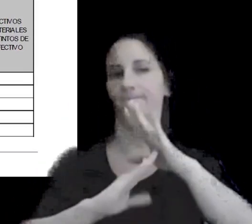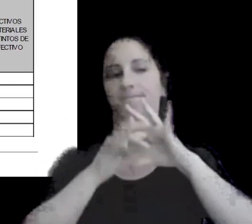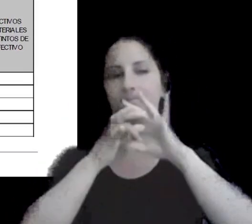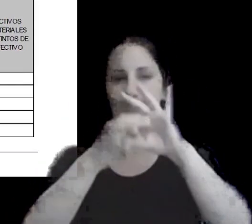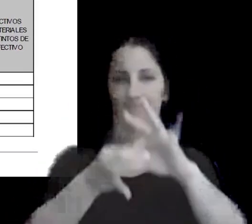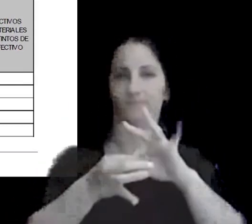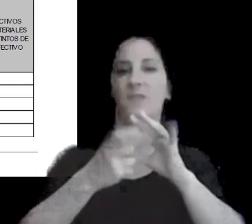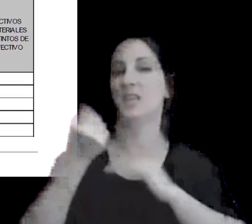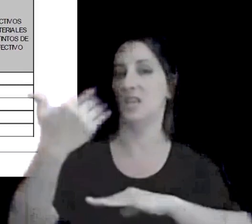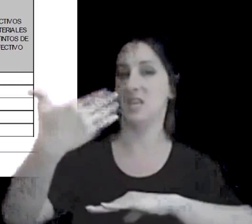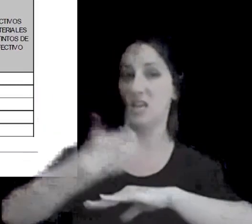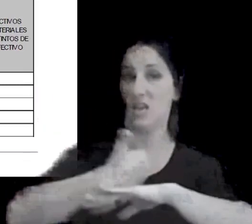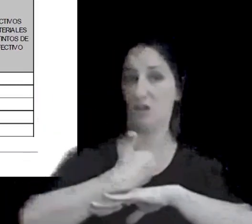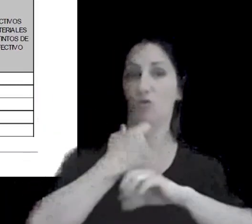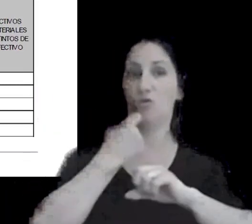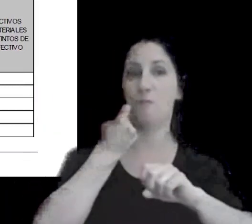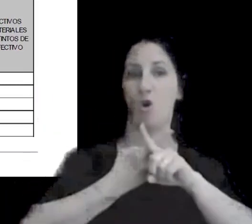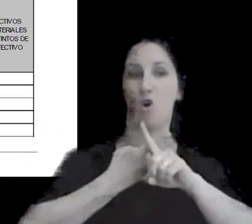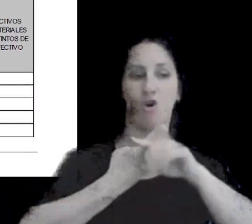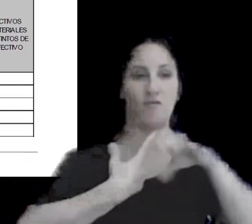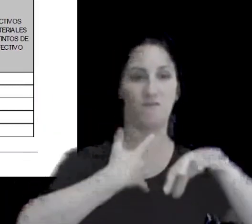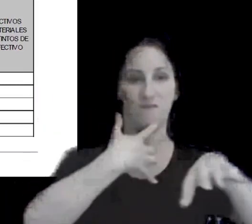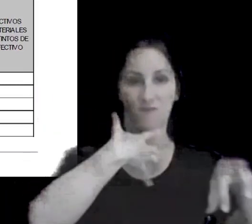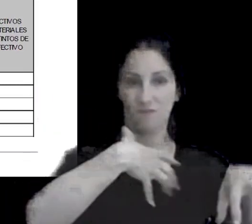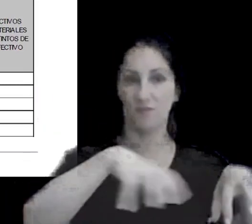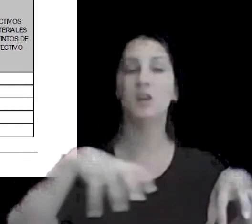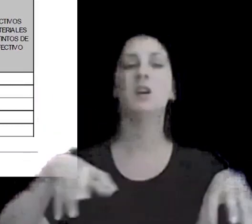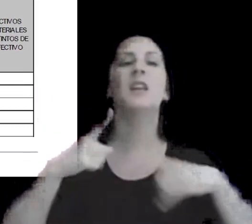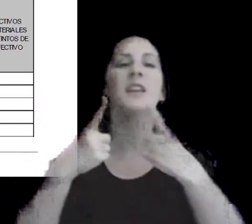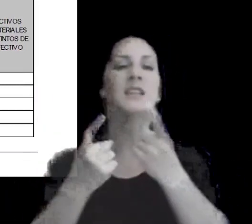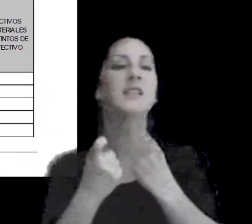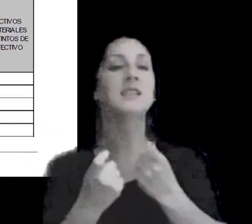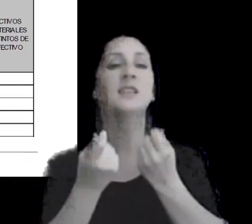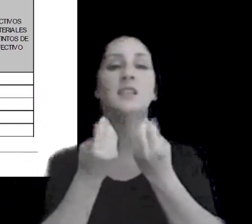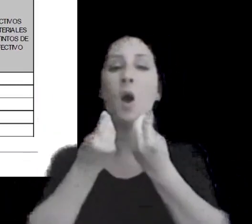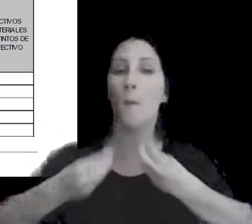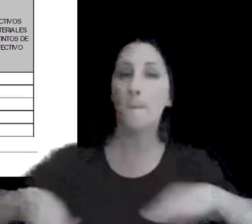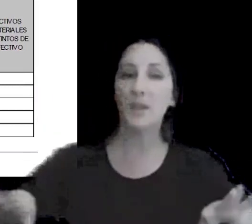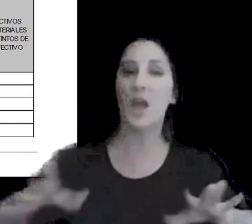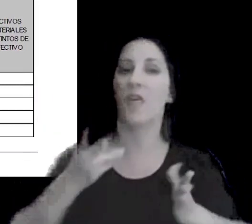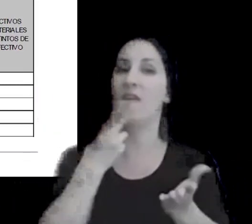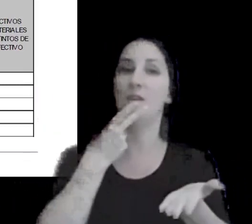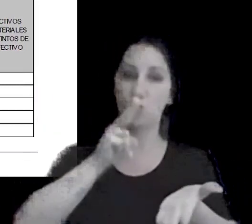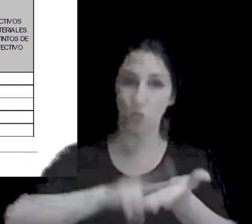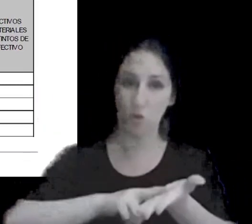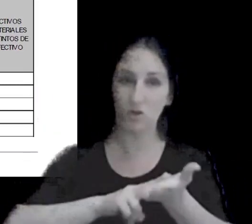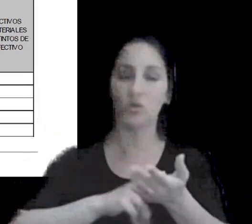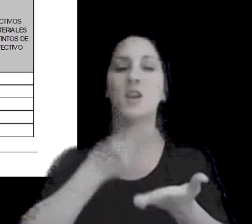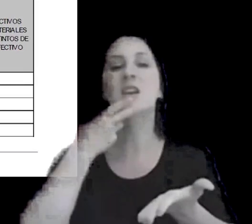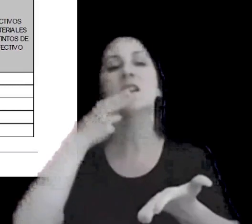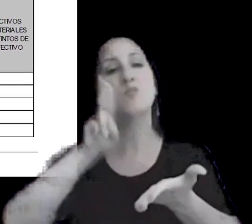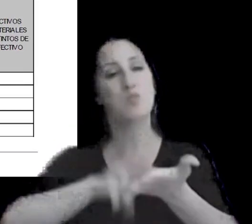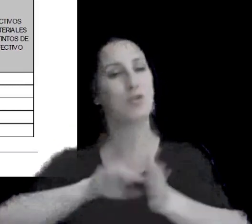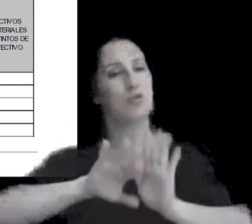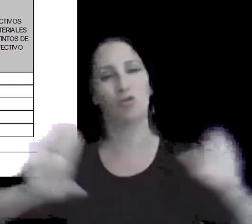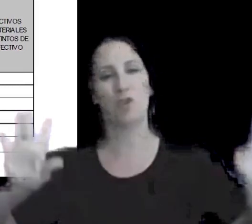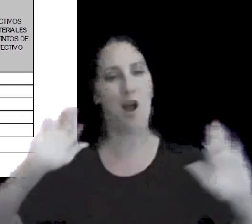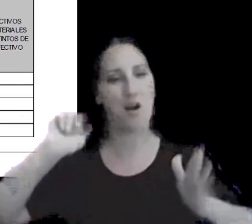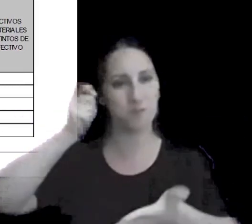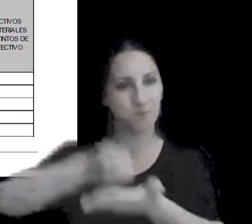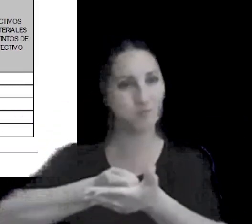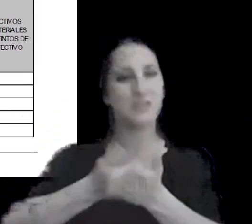los ingresos por jurisdicción las utilidades o pérdidas antes de impuesto los impuestos pagados y